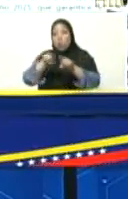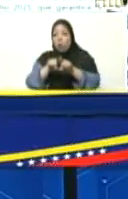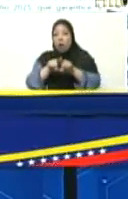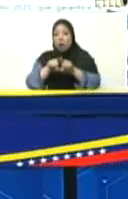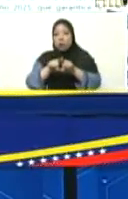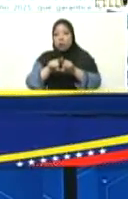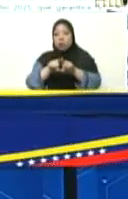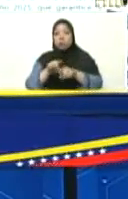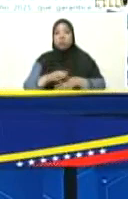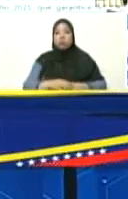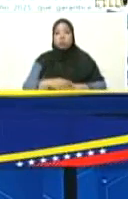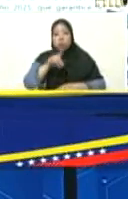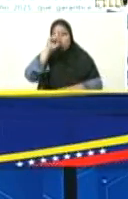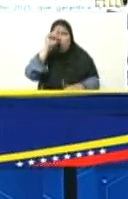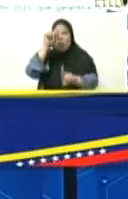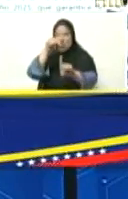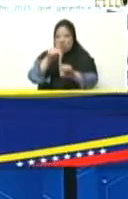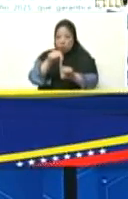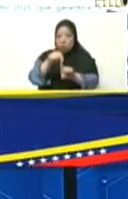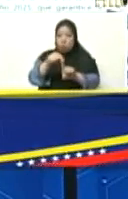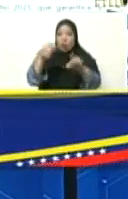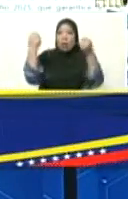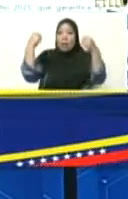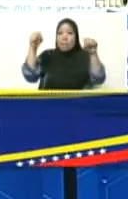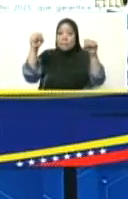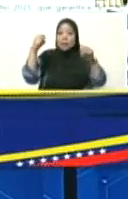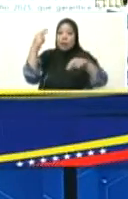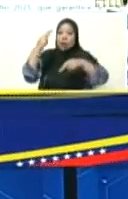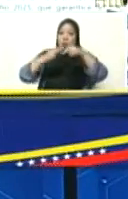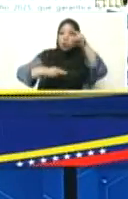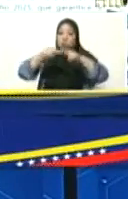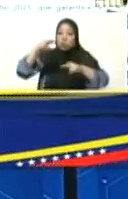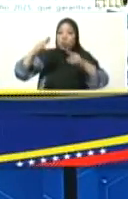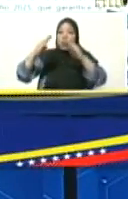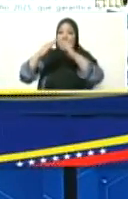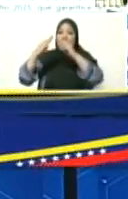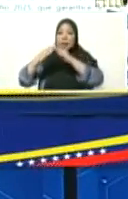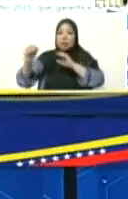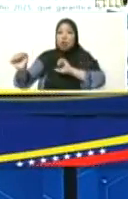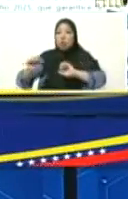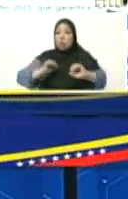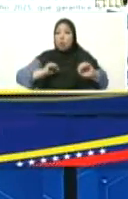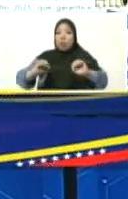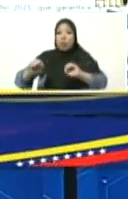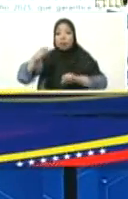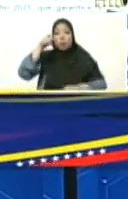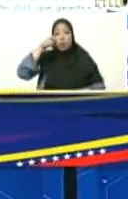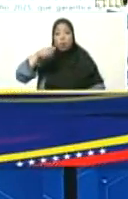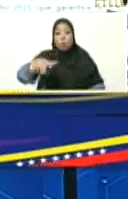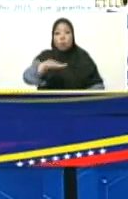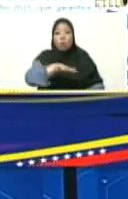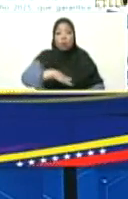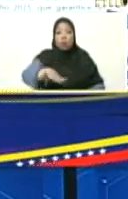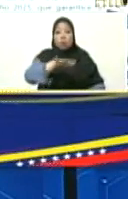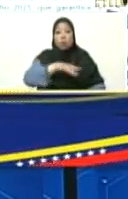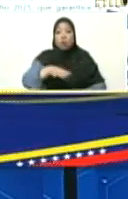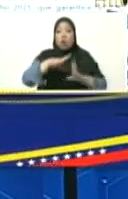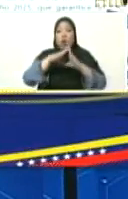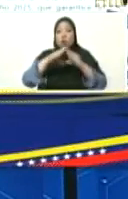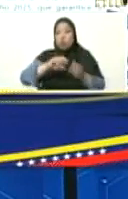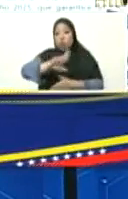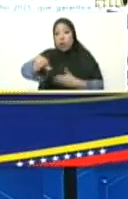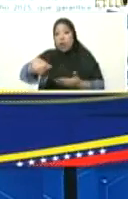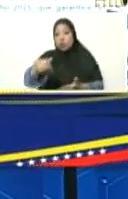de la ejecución de viviendas del movimiento de pobladores y pobladoras en todo el